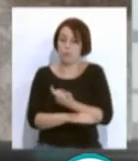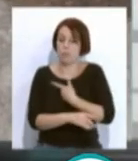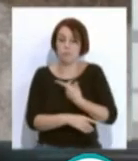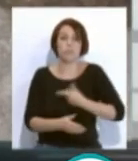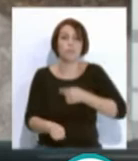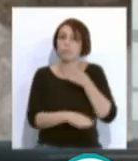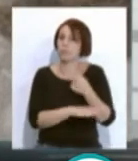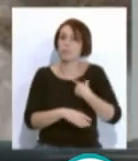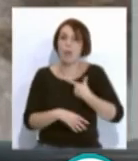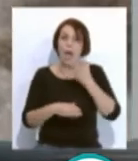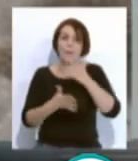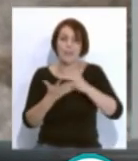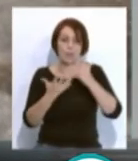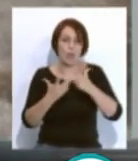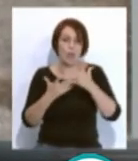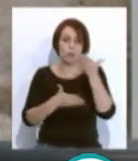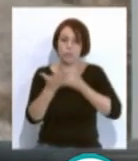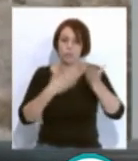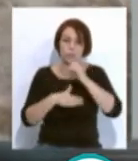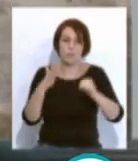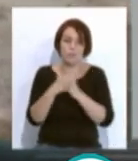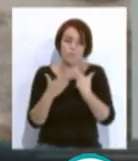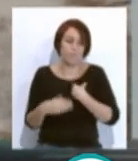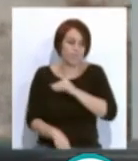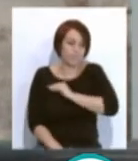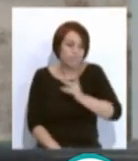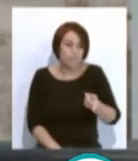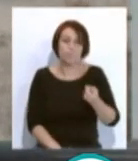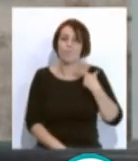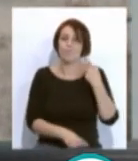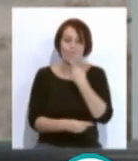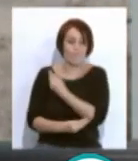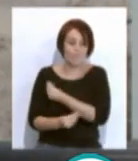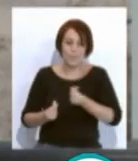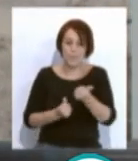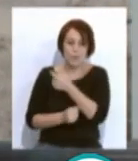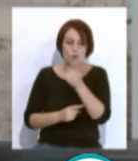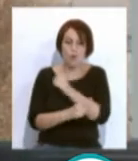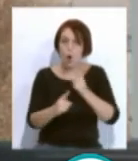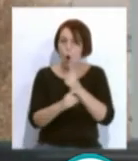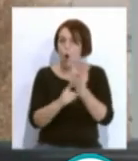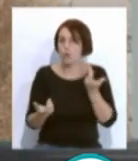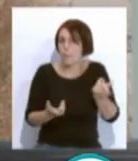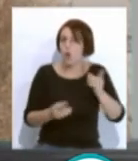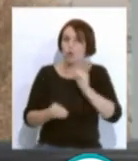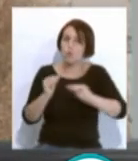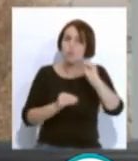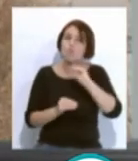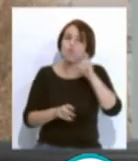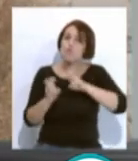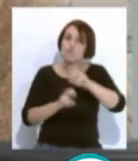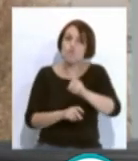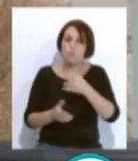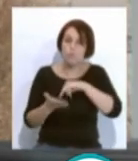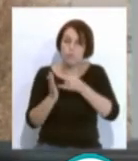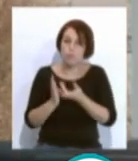colaboración entre las administraciones y desgraciadamente la sensación es que parecen confrontar en estos momentos más que buscar una solución al proyecto. Nosotros